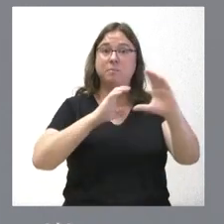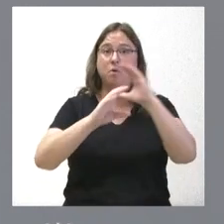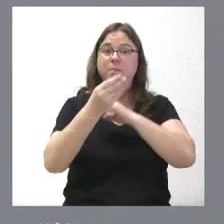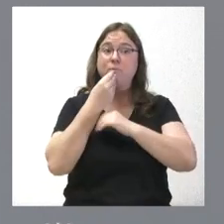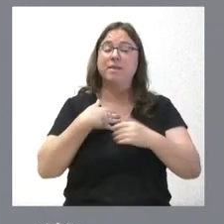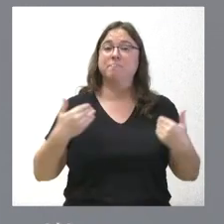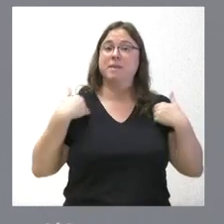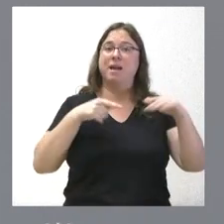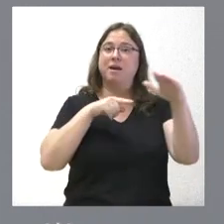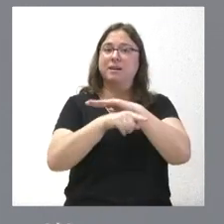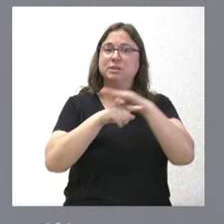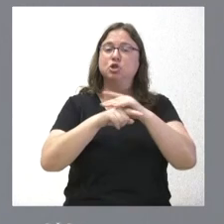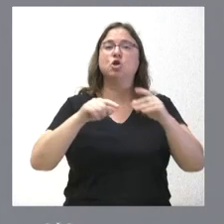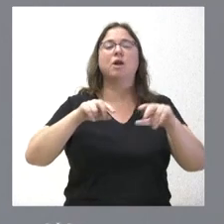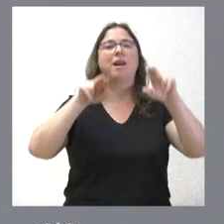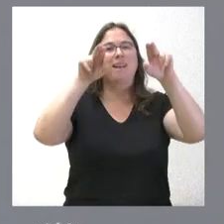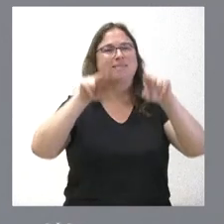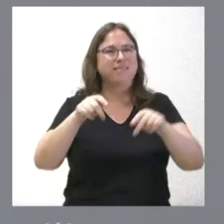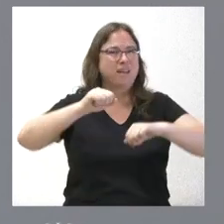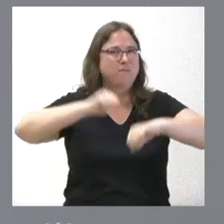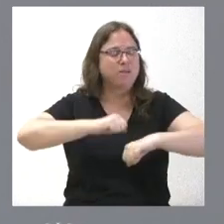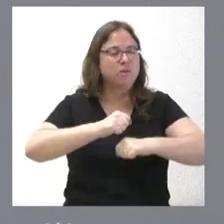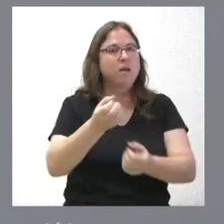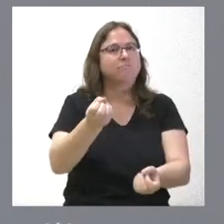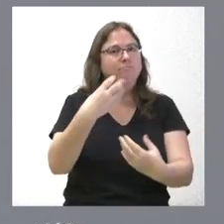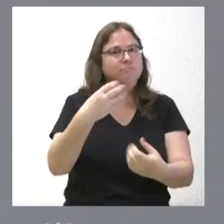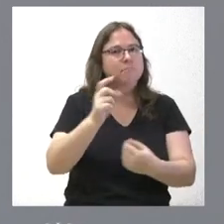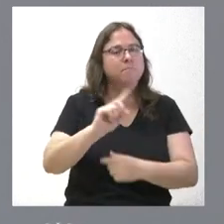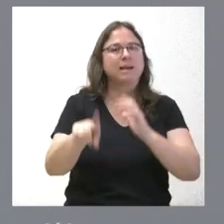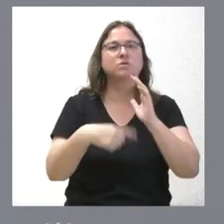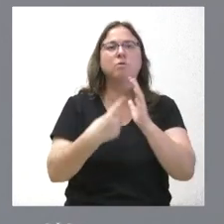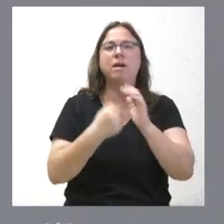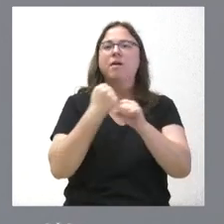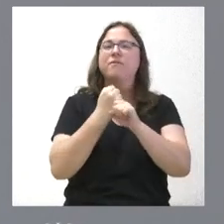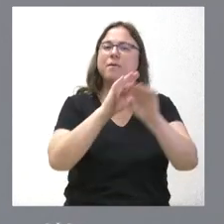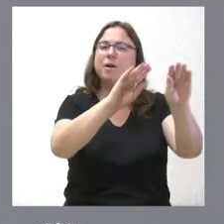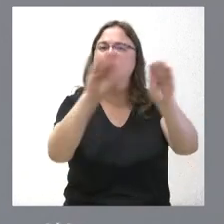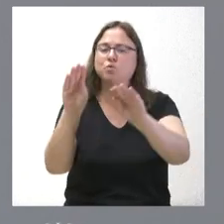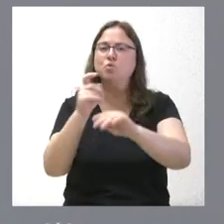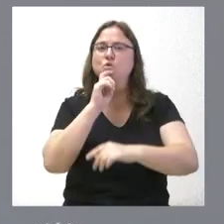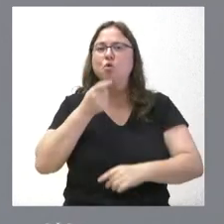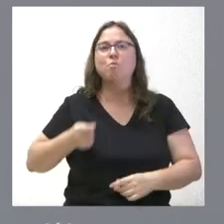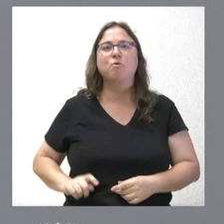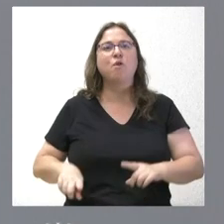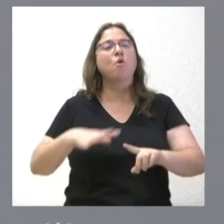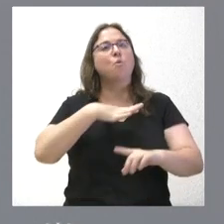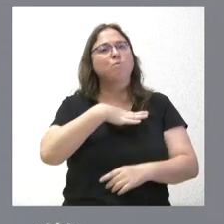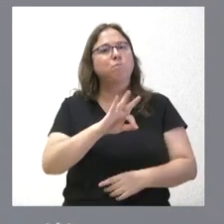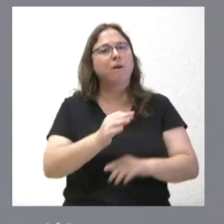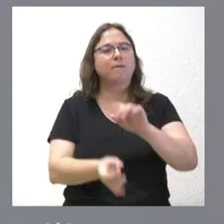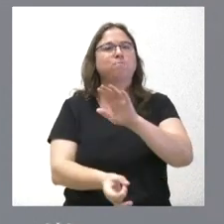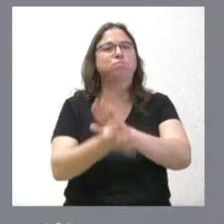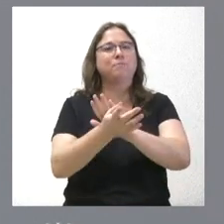residencias cuenten con una información más completa sobre las tareas y actividades del personal asistencial, por lo que pueda emprenderse